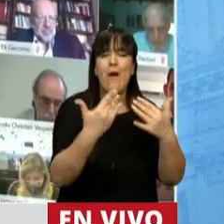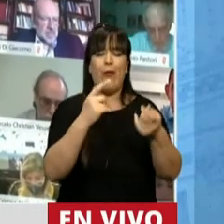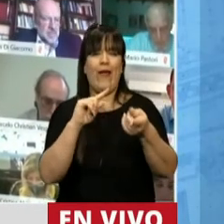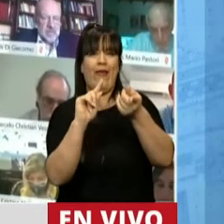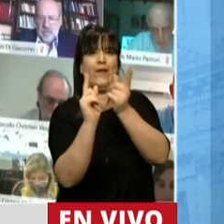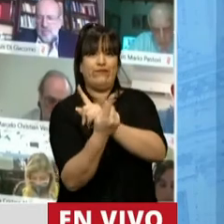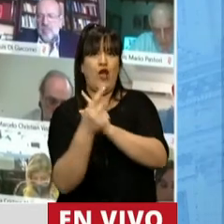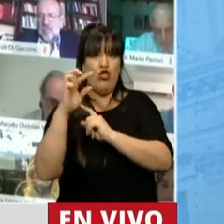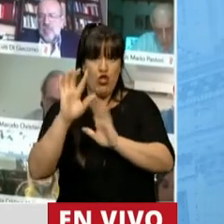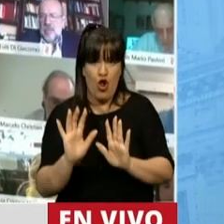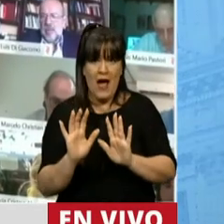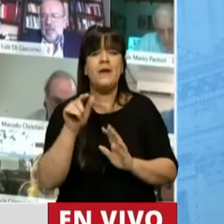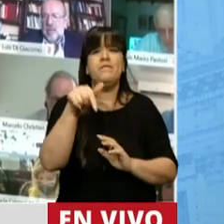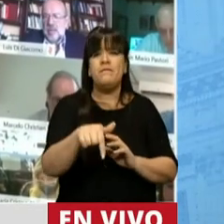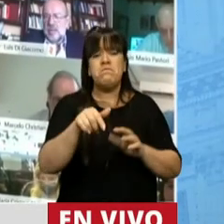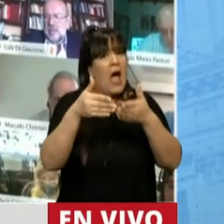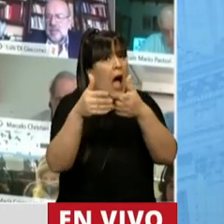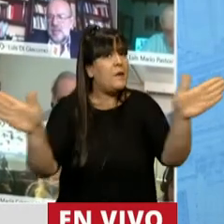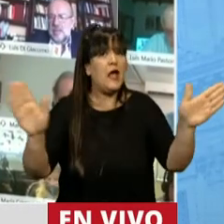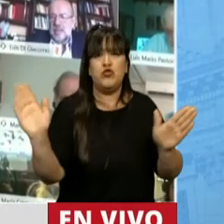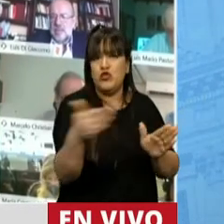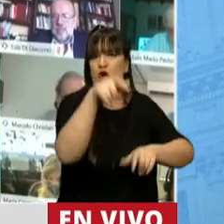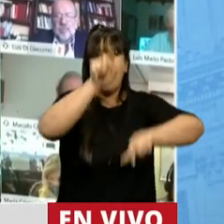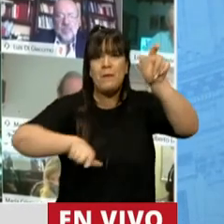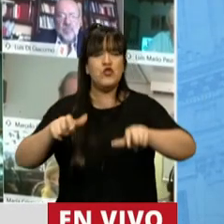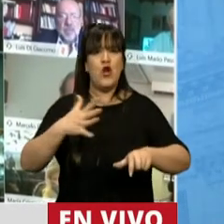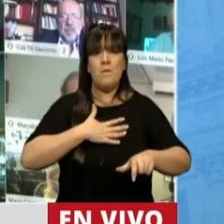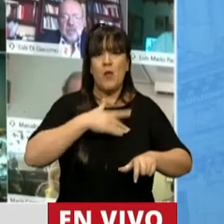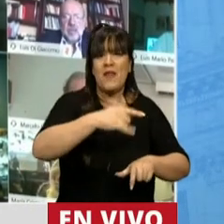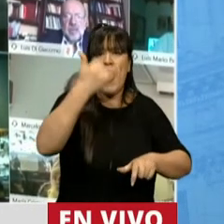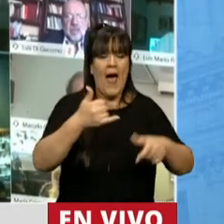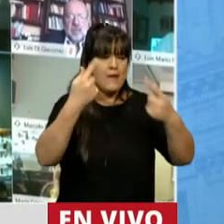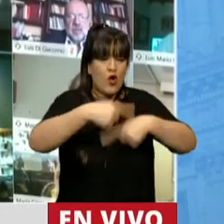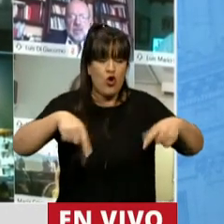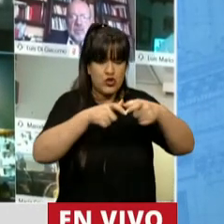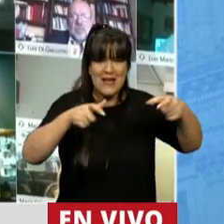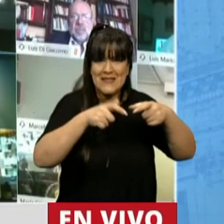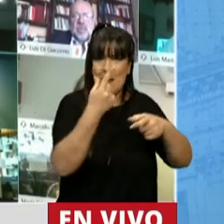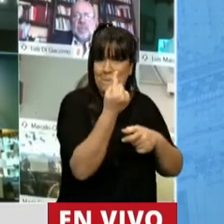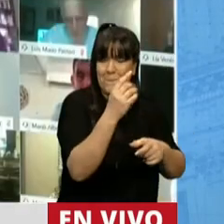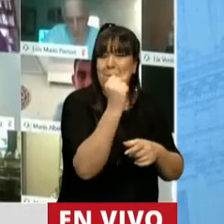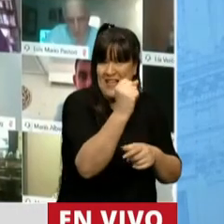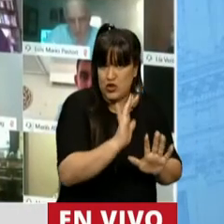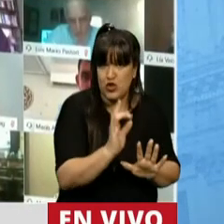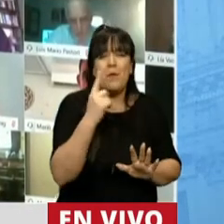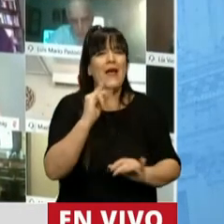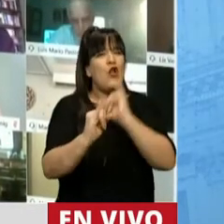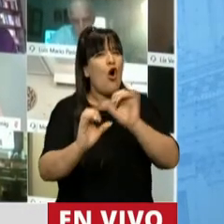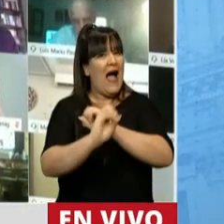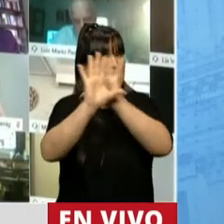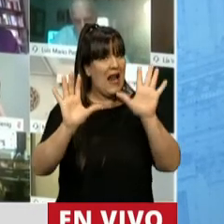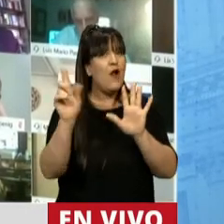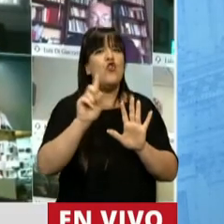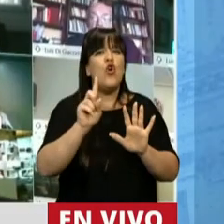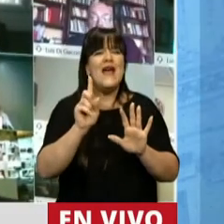extranjera. Es una operación abierta para todos los propietarios de títulos en pesos, pero quiero aclarar que no se trata